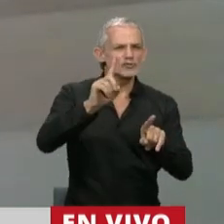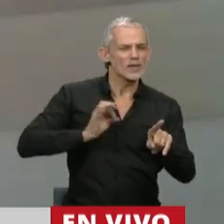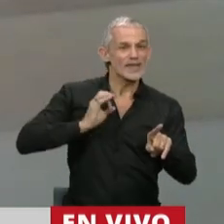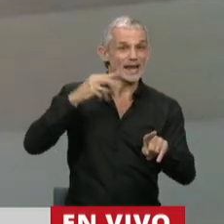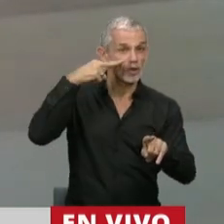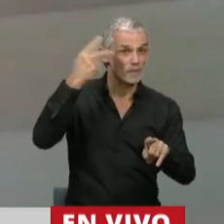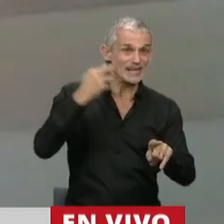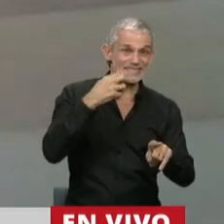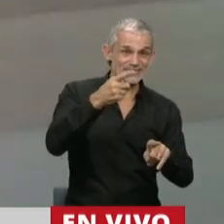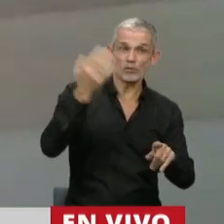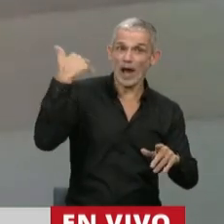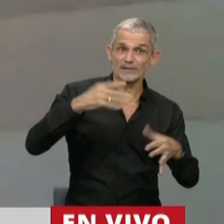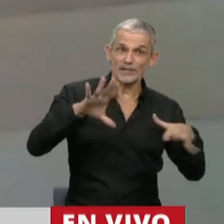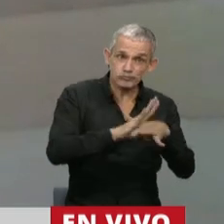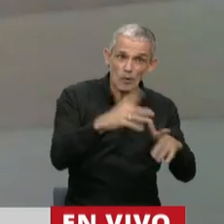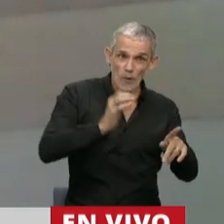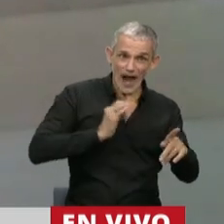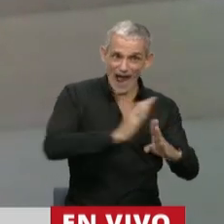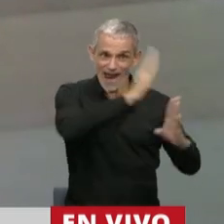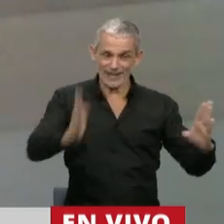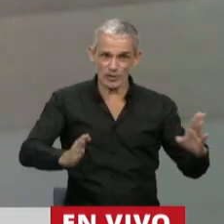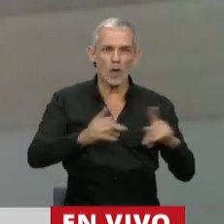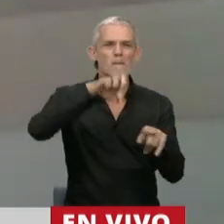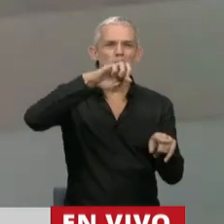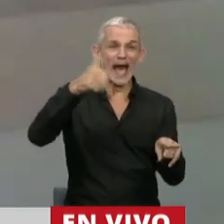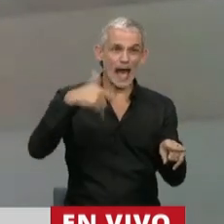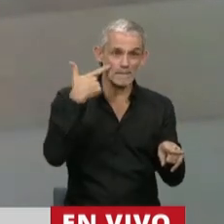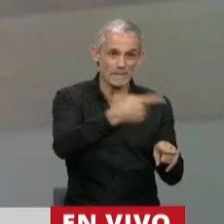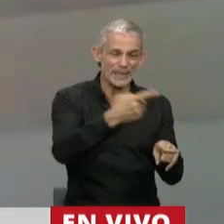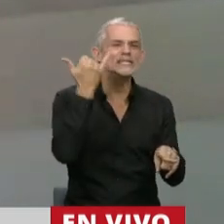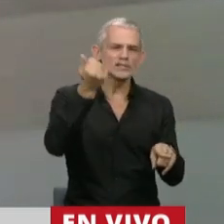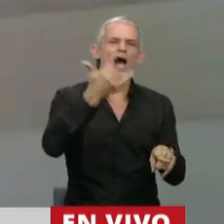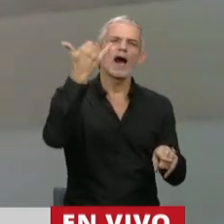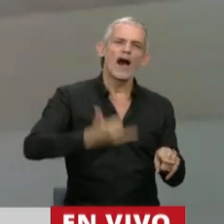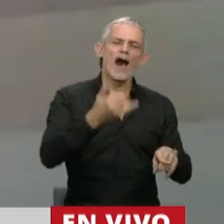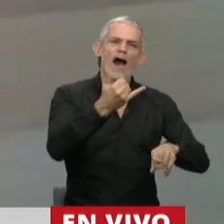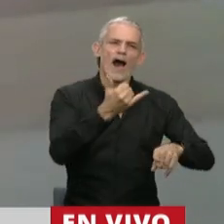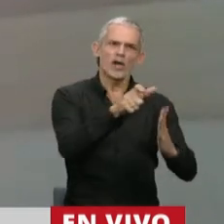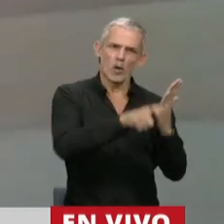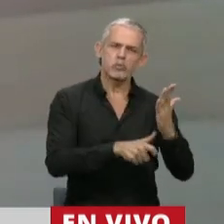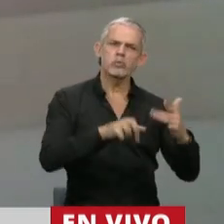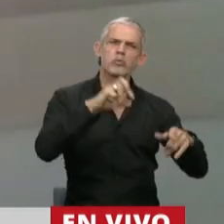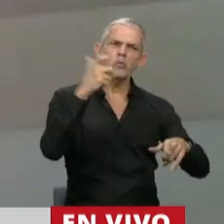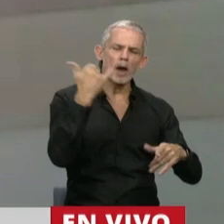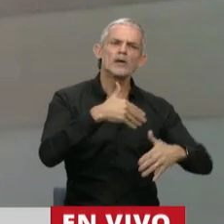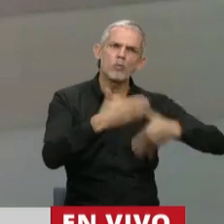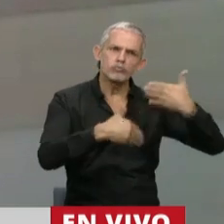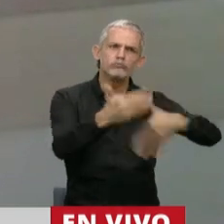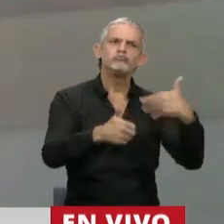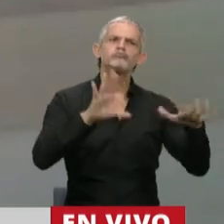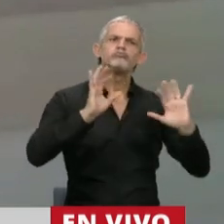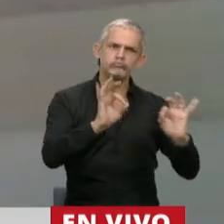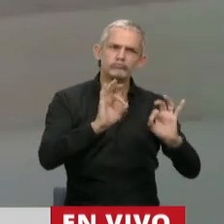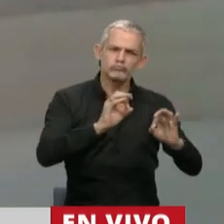2019, hace exactamente un año, el PAMI implementara y con muy buen funcionamiento la receta